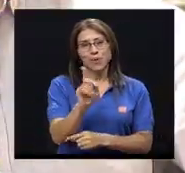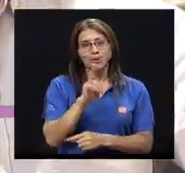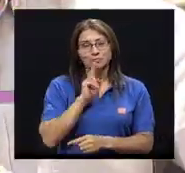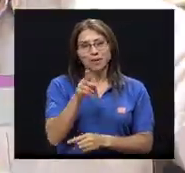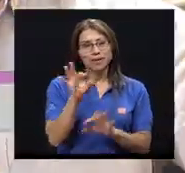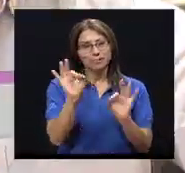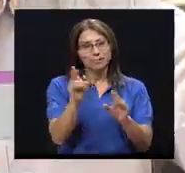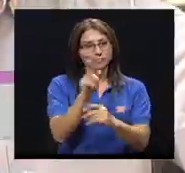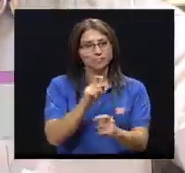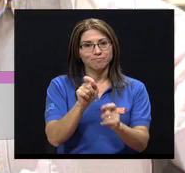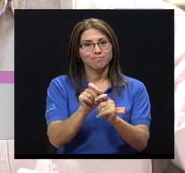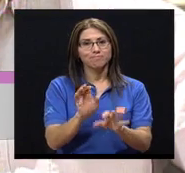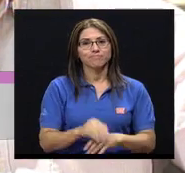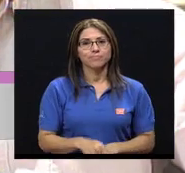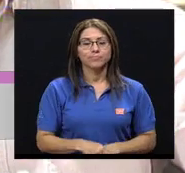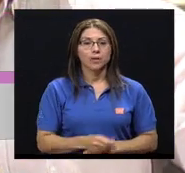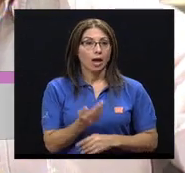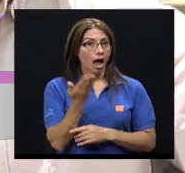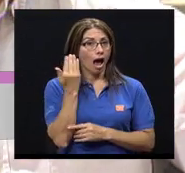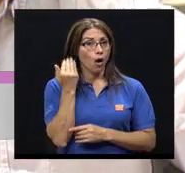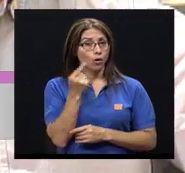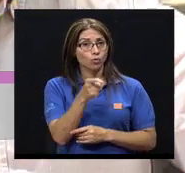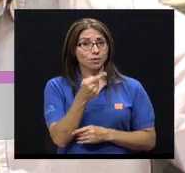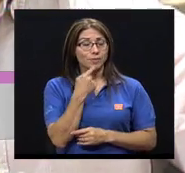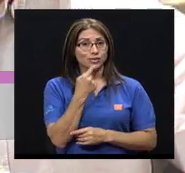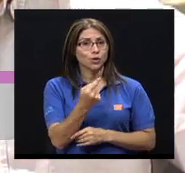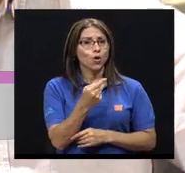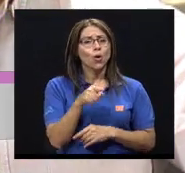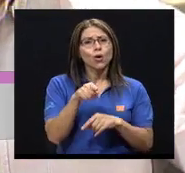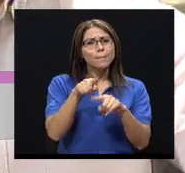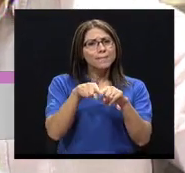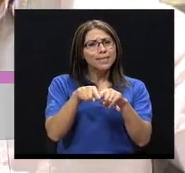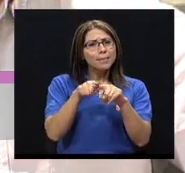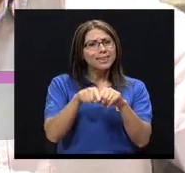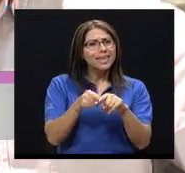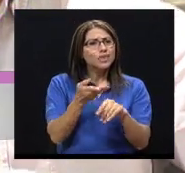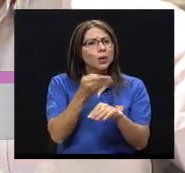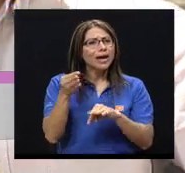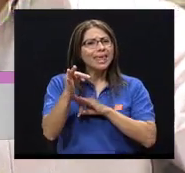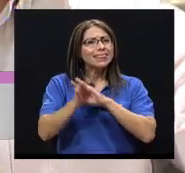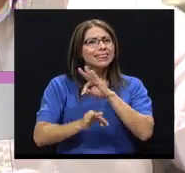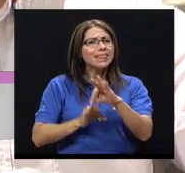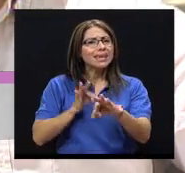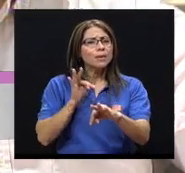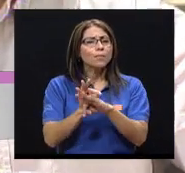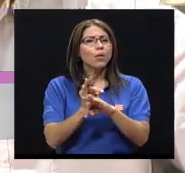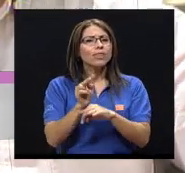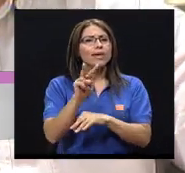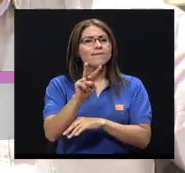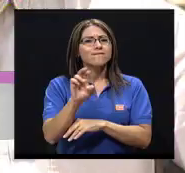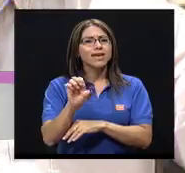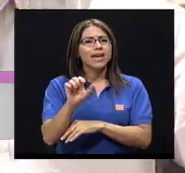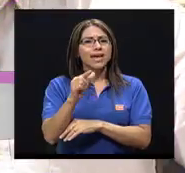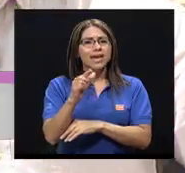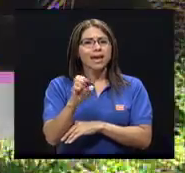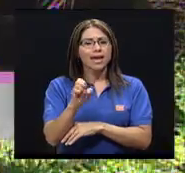Ahora usted mencionó, dependiendo de qué tipo de vegetarianismo hay.